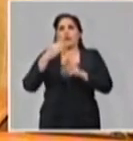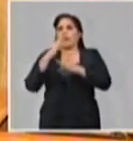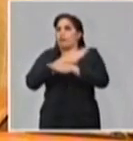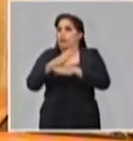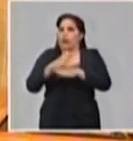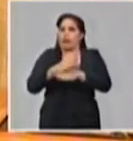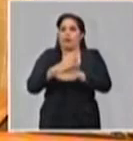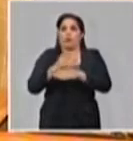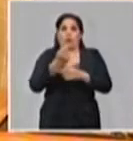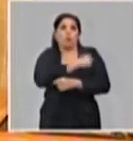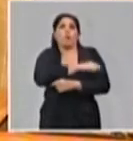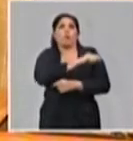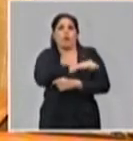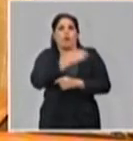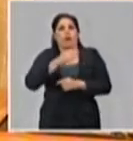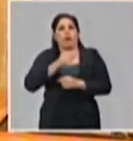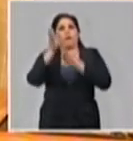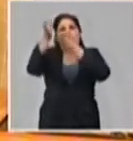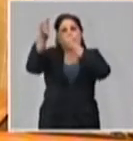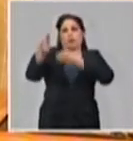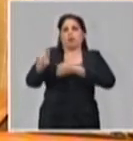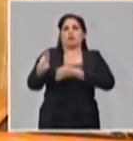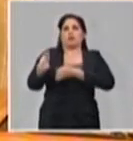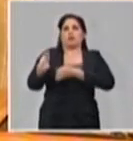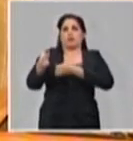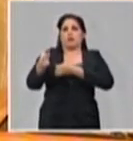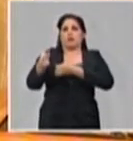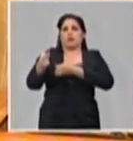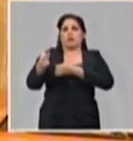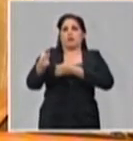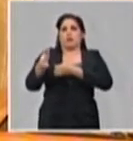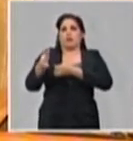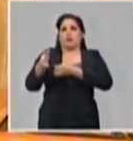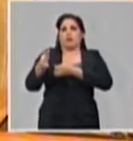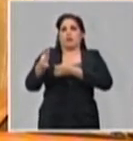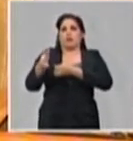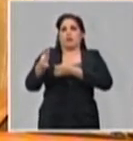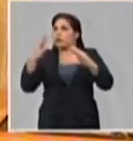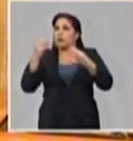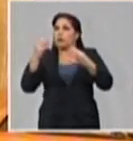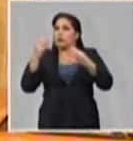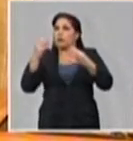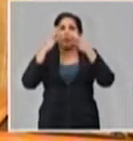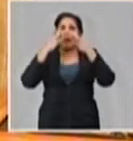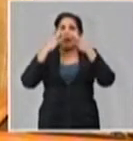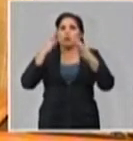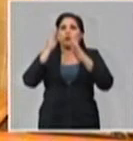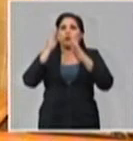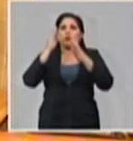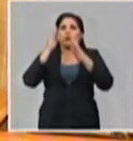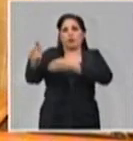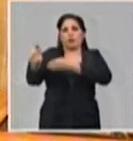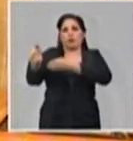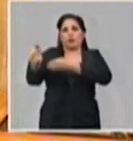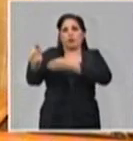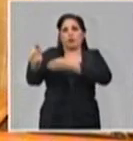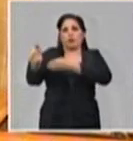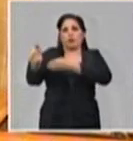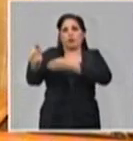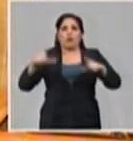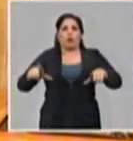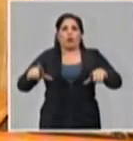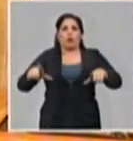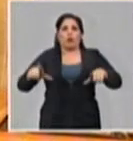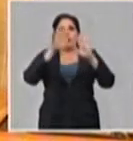en toda la población la disciplina. Hay un componente aquí que es sumamente importante que es disciplina en el cumplimiento de las